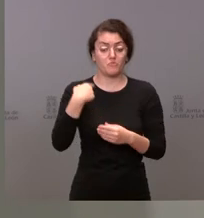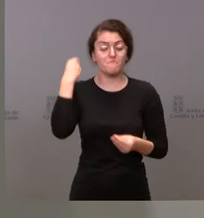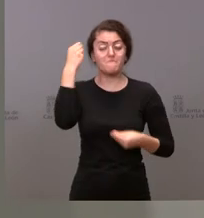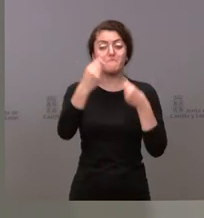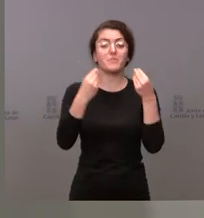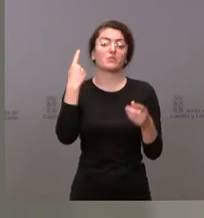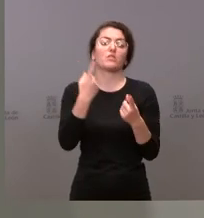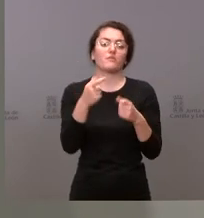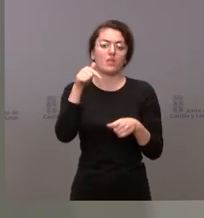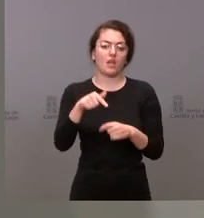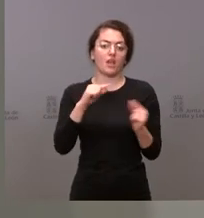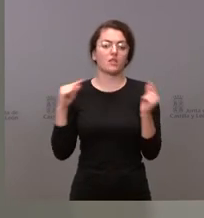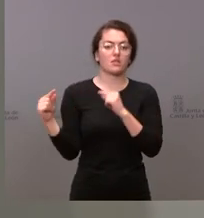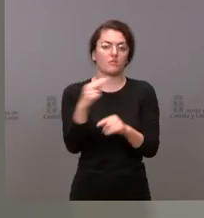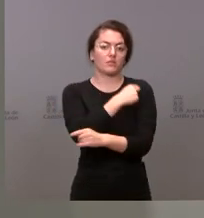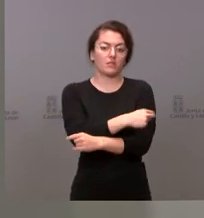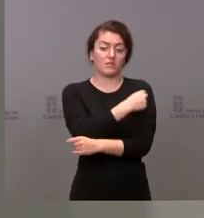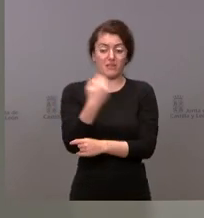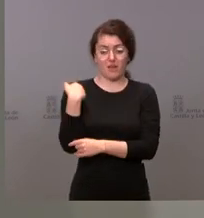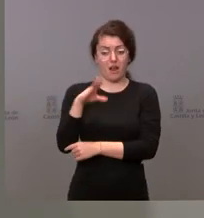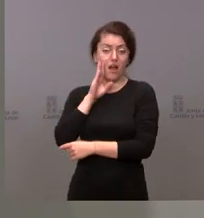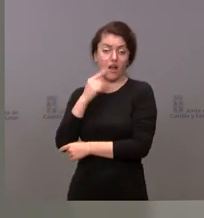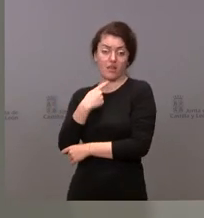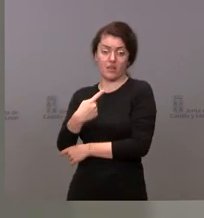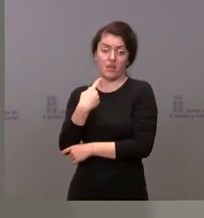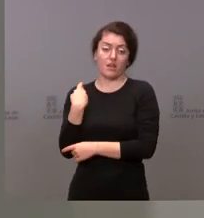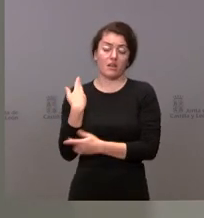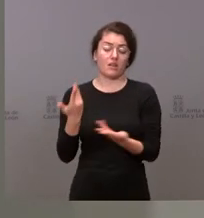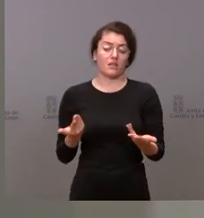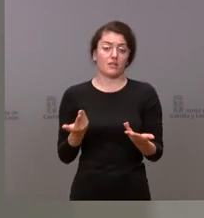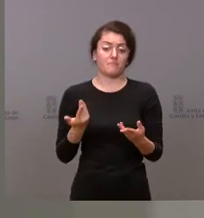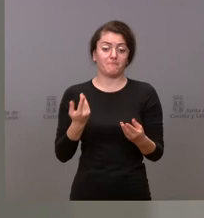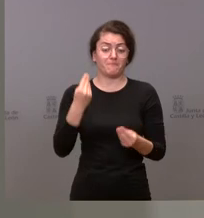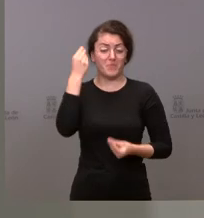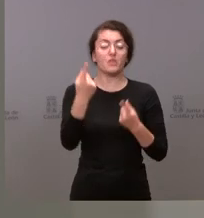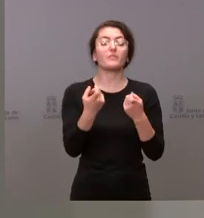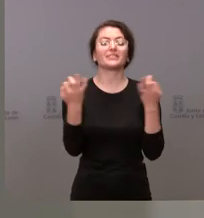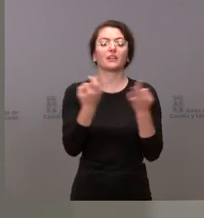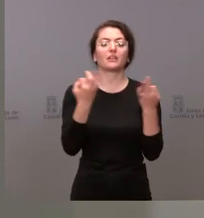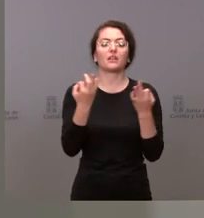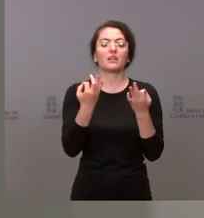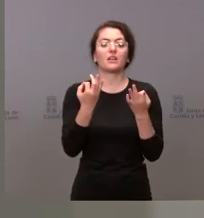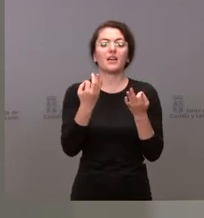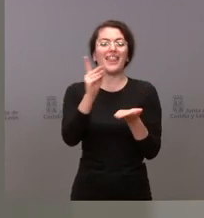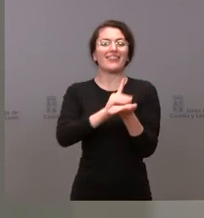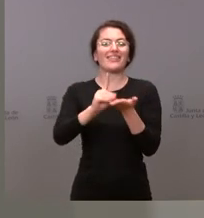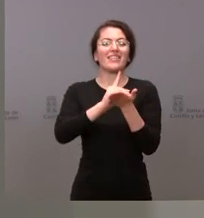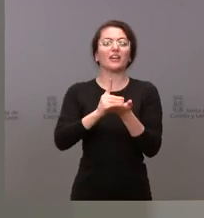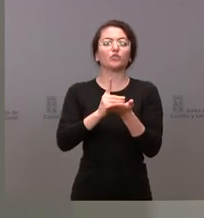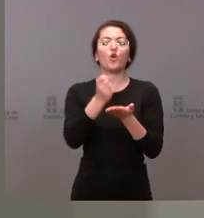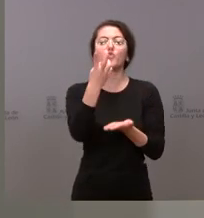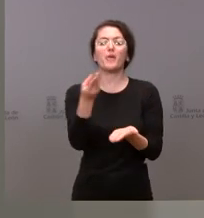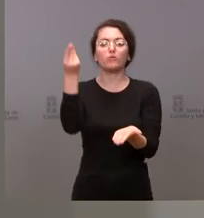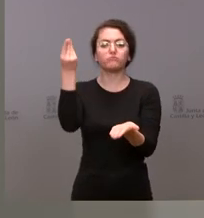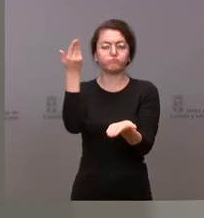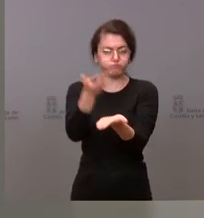el debate sanitario ya que me habla del asunto es poner los números encima de la mesa y las realidades numéricas encima de la